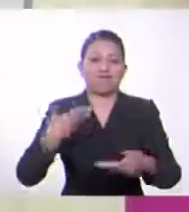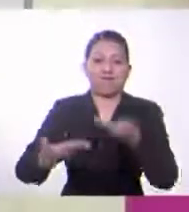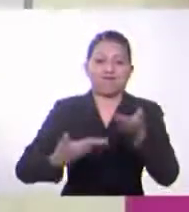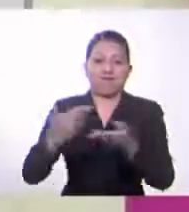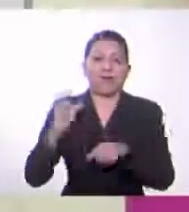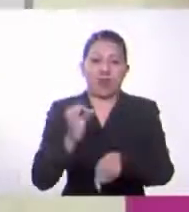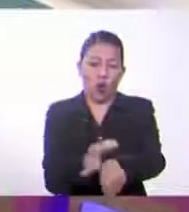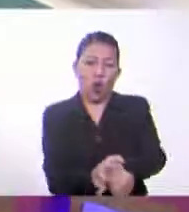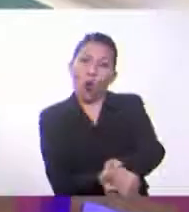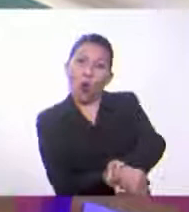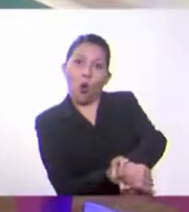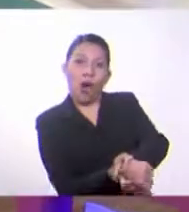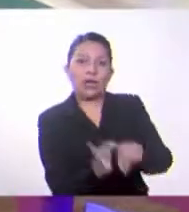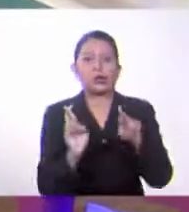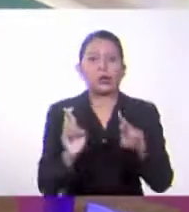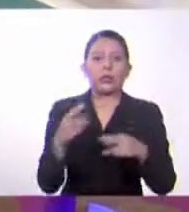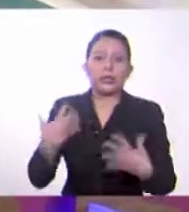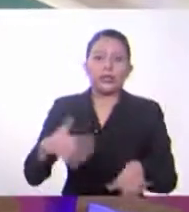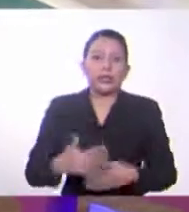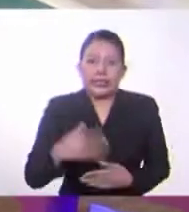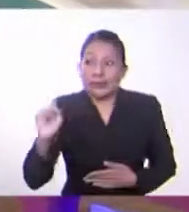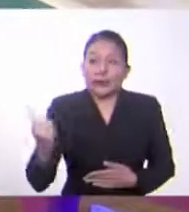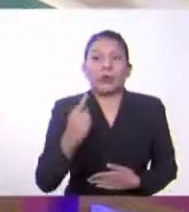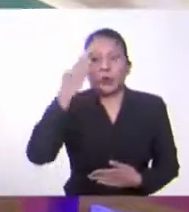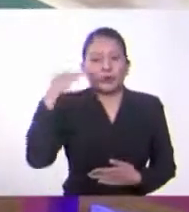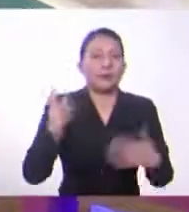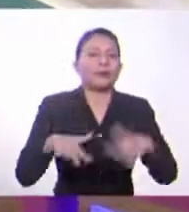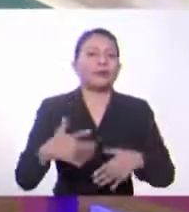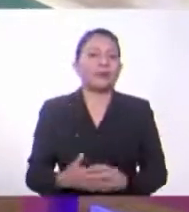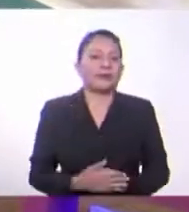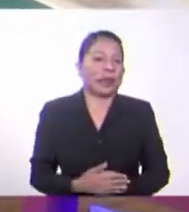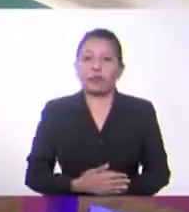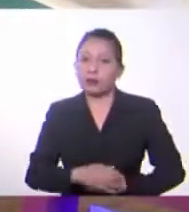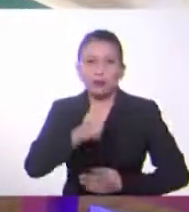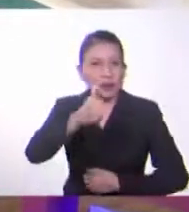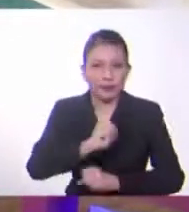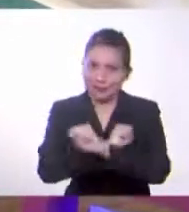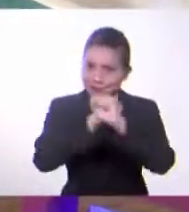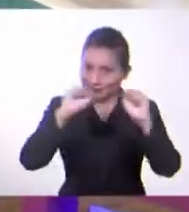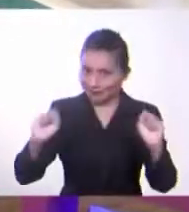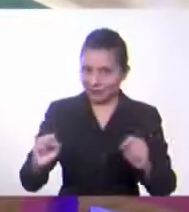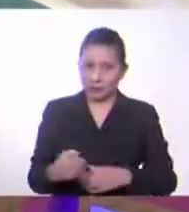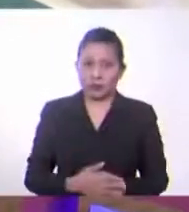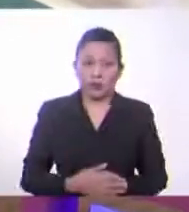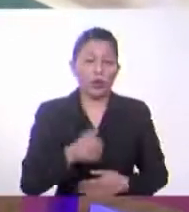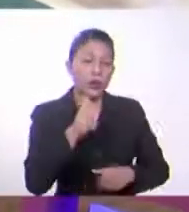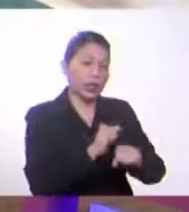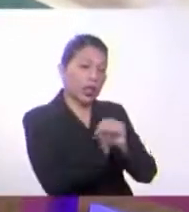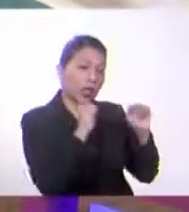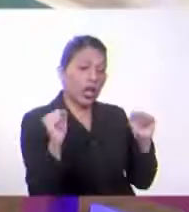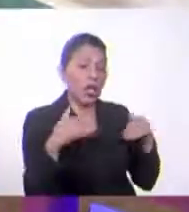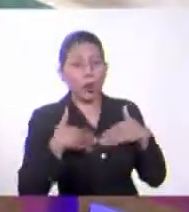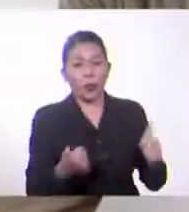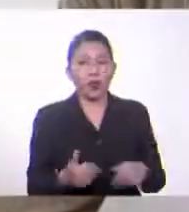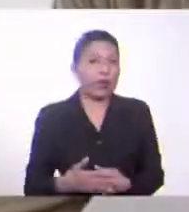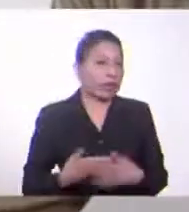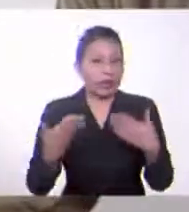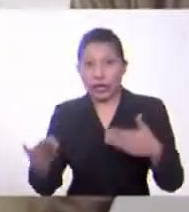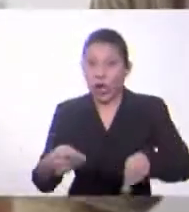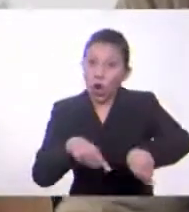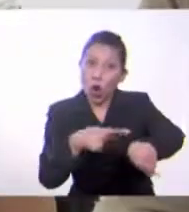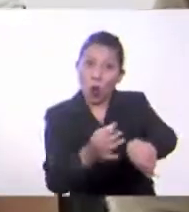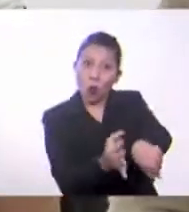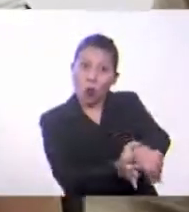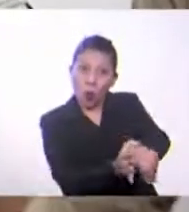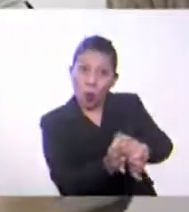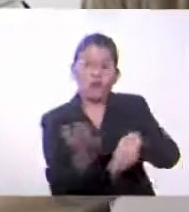vender. Mi primera clienta. Buenos días. ¿Qué tal? Buenos días. Bien, muy bien. Le tenemos relojes, mire, hay